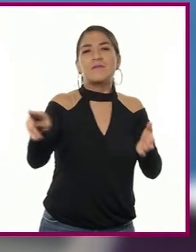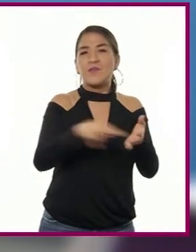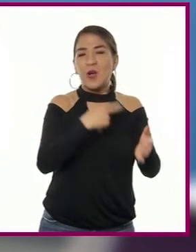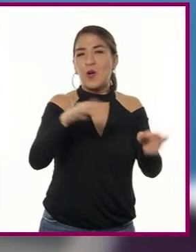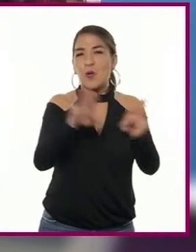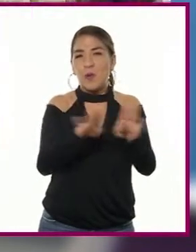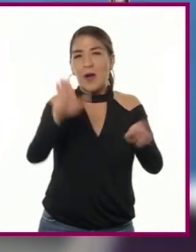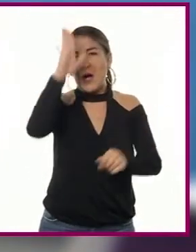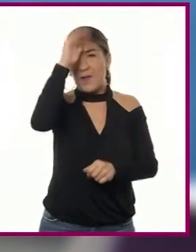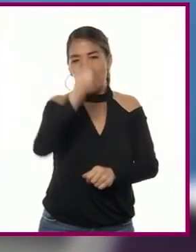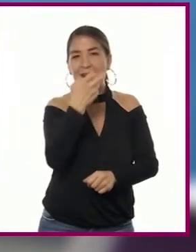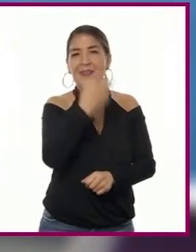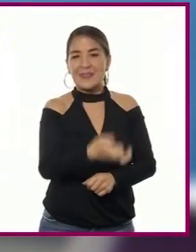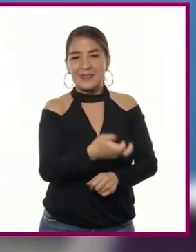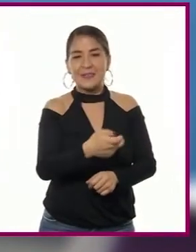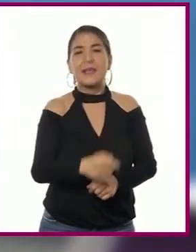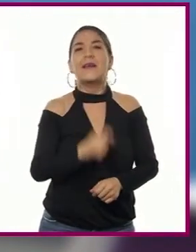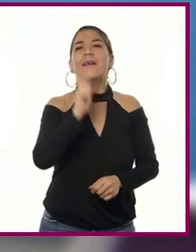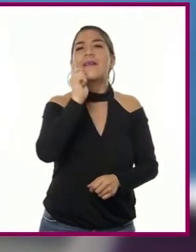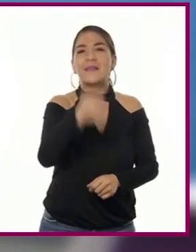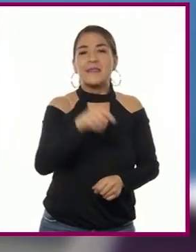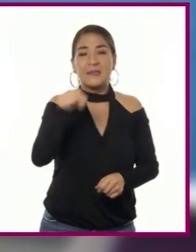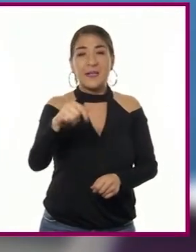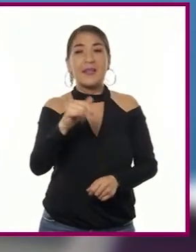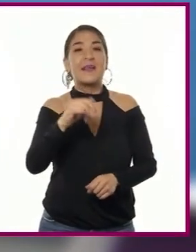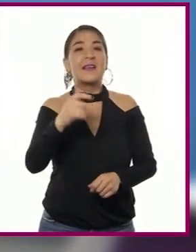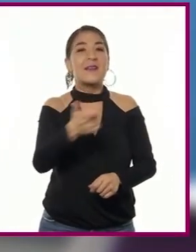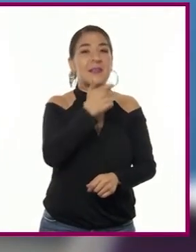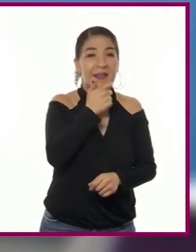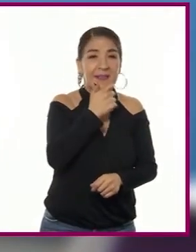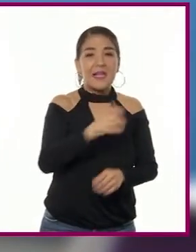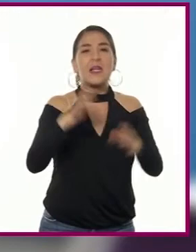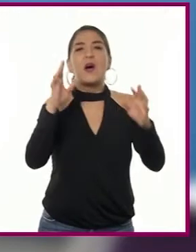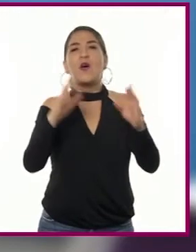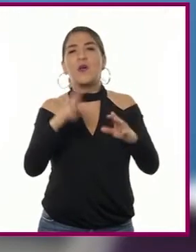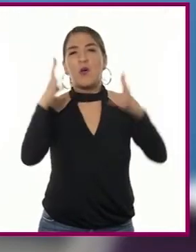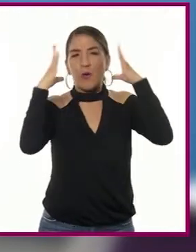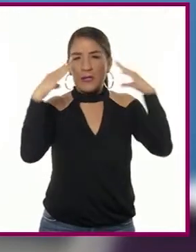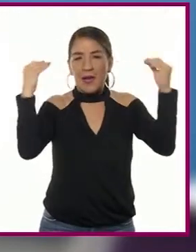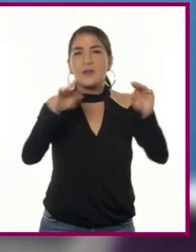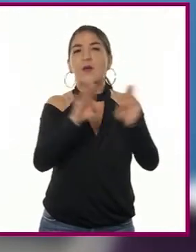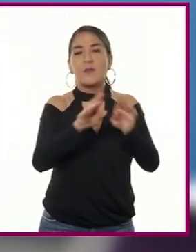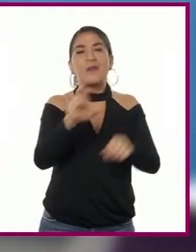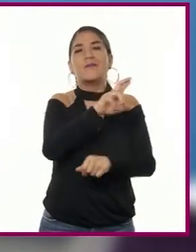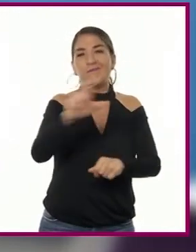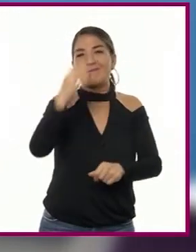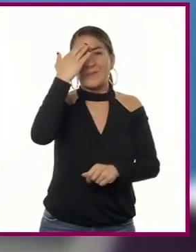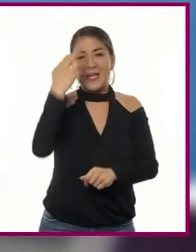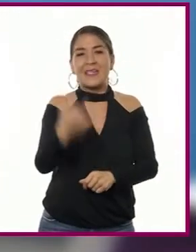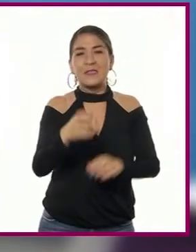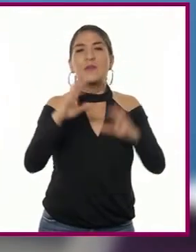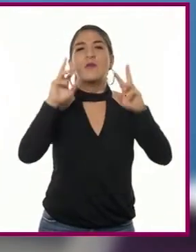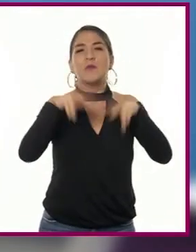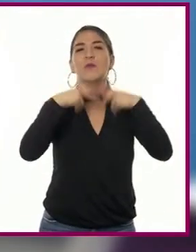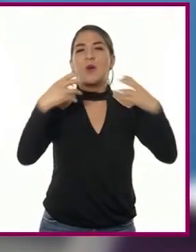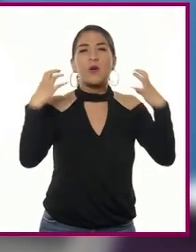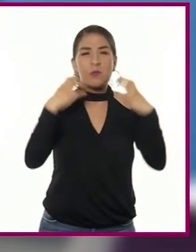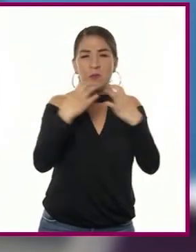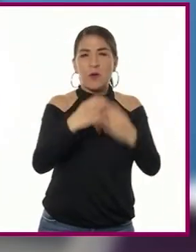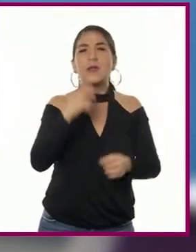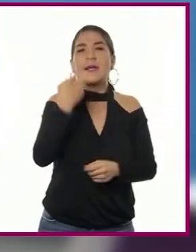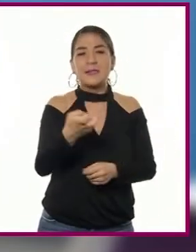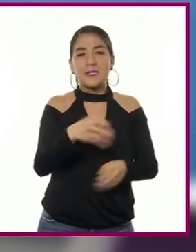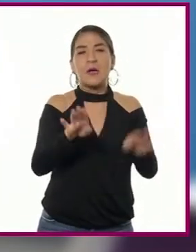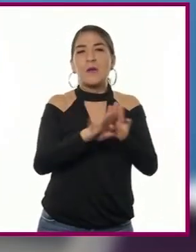los tratados de Utrecht, en los cuales Inglaterra y Holanda reconocieron a Felipe de Borbón como nuevo rey de España y, a cambio,